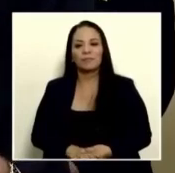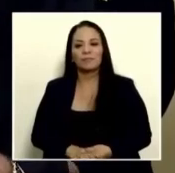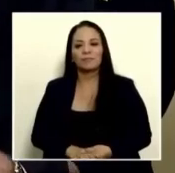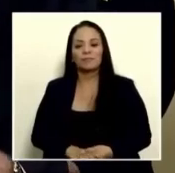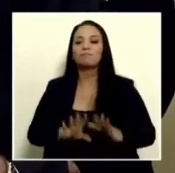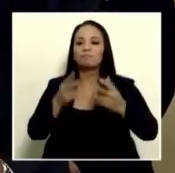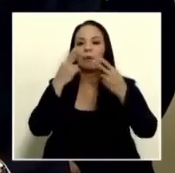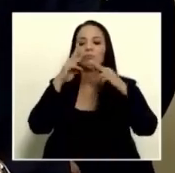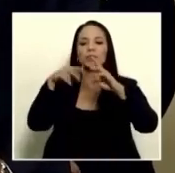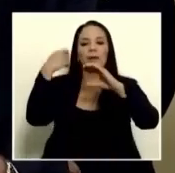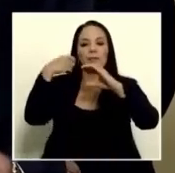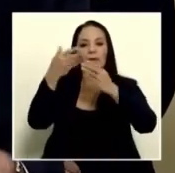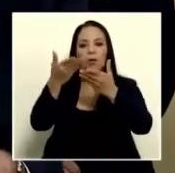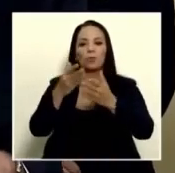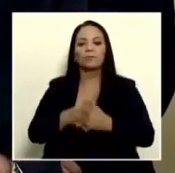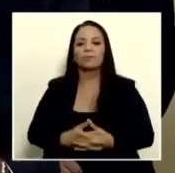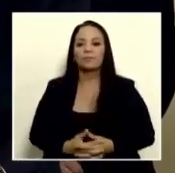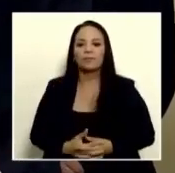Vamos a ver el video, entonces.